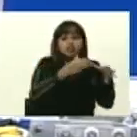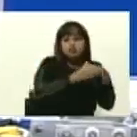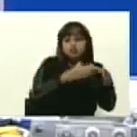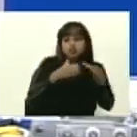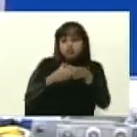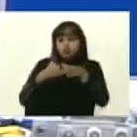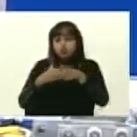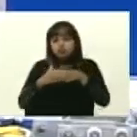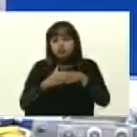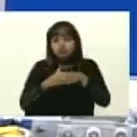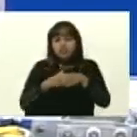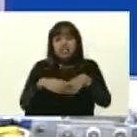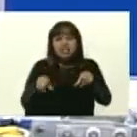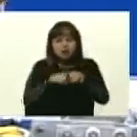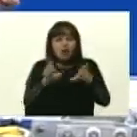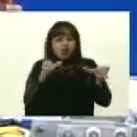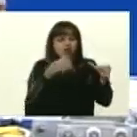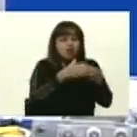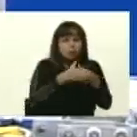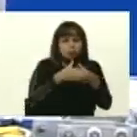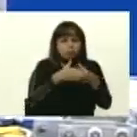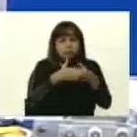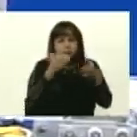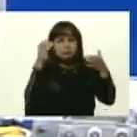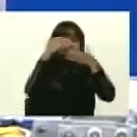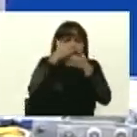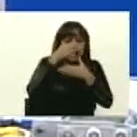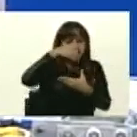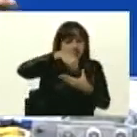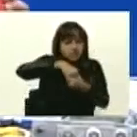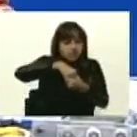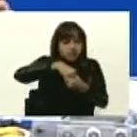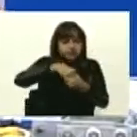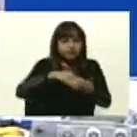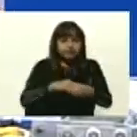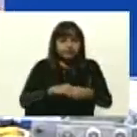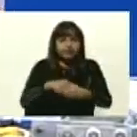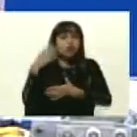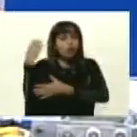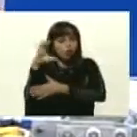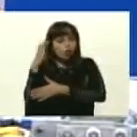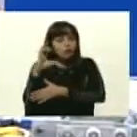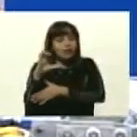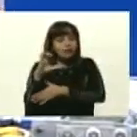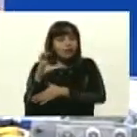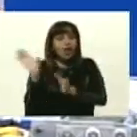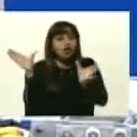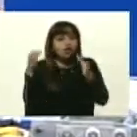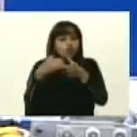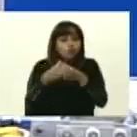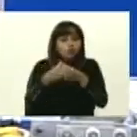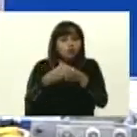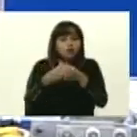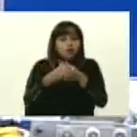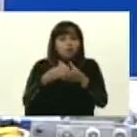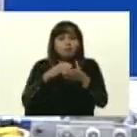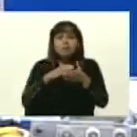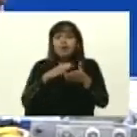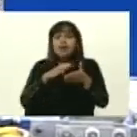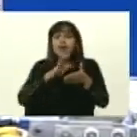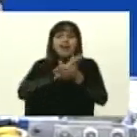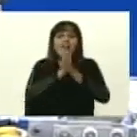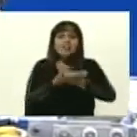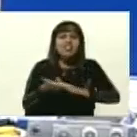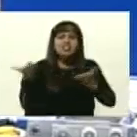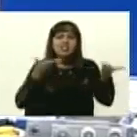una especie de guerrilla interna y colombiana, grupos para sabotear los servicios públicos